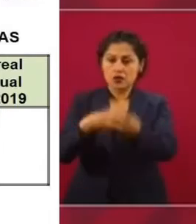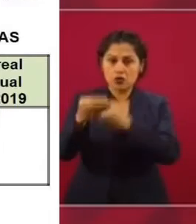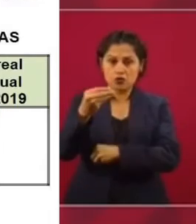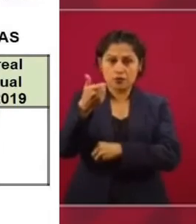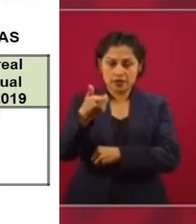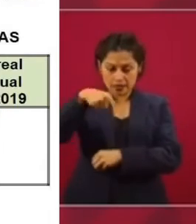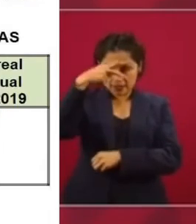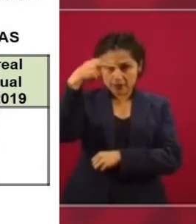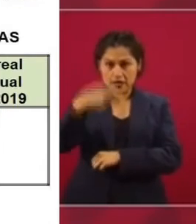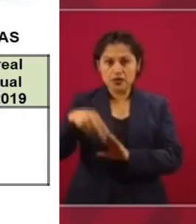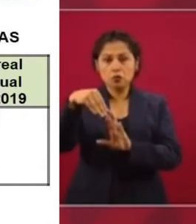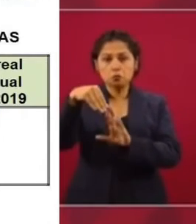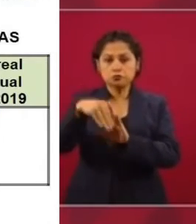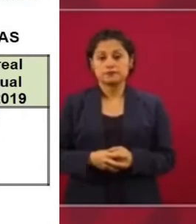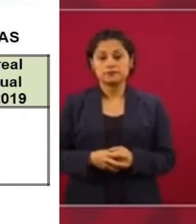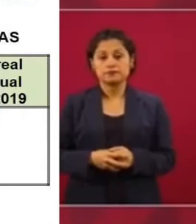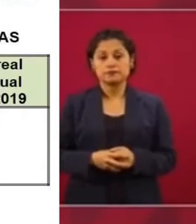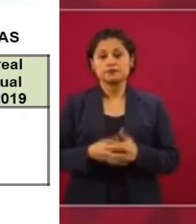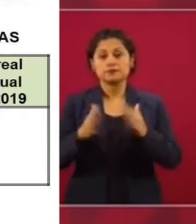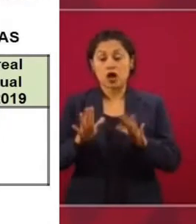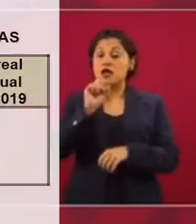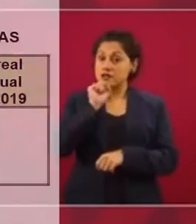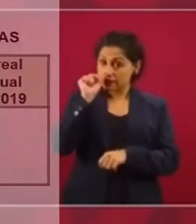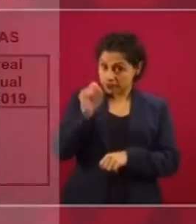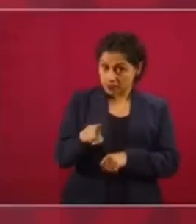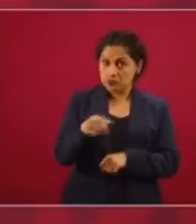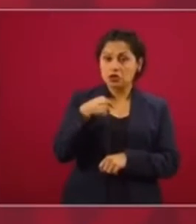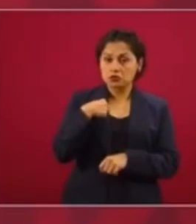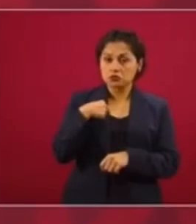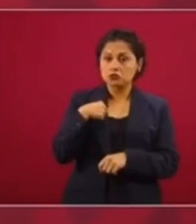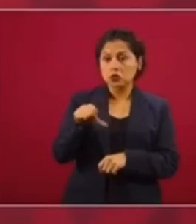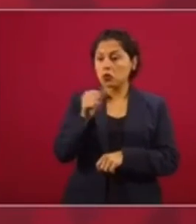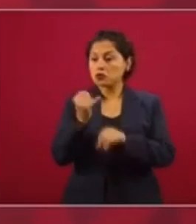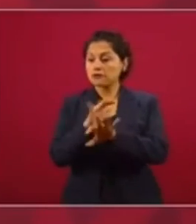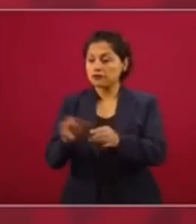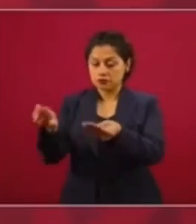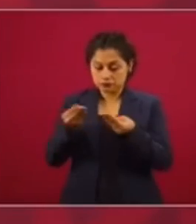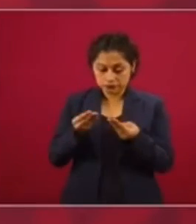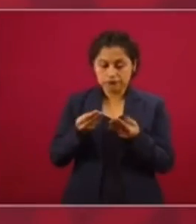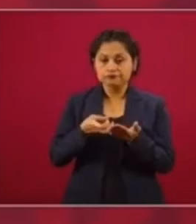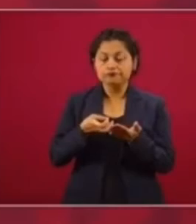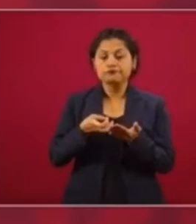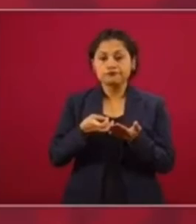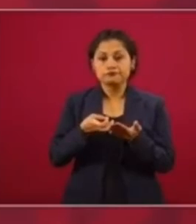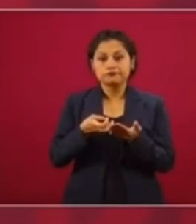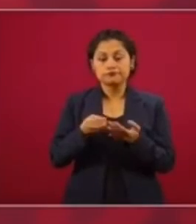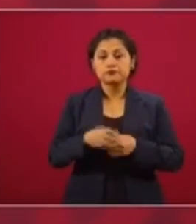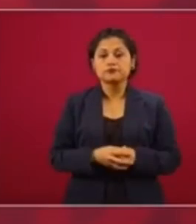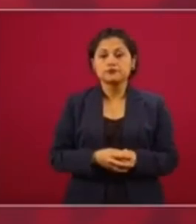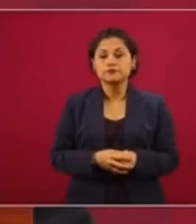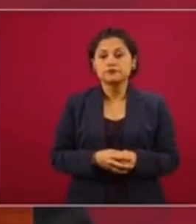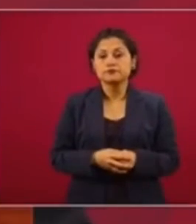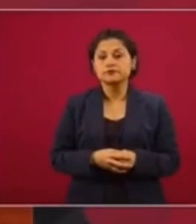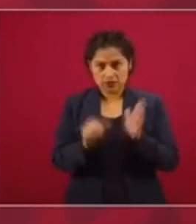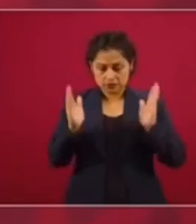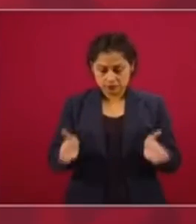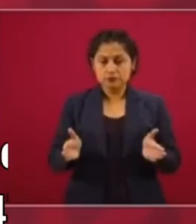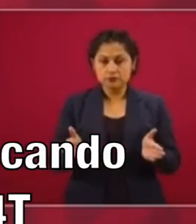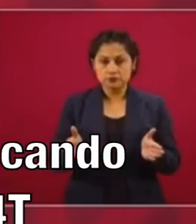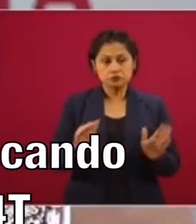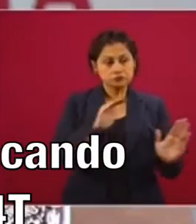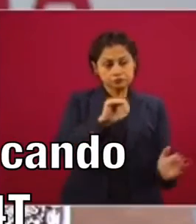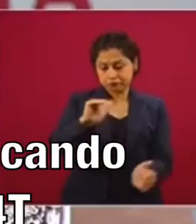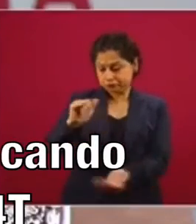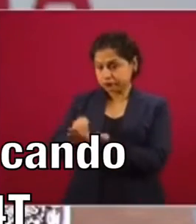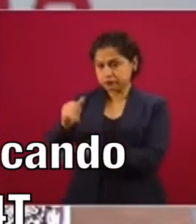de México en el trimestre. Hay otro dato que también lo considero bueno. Les hablaba de la recaudación. Estamos